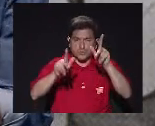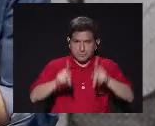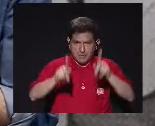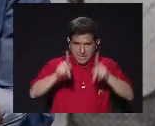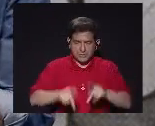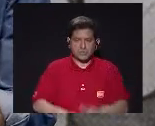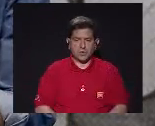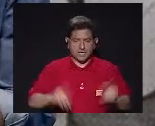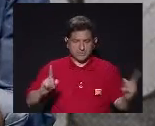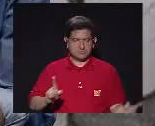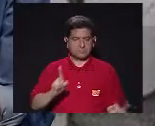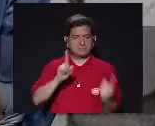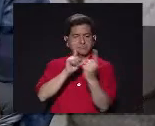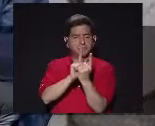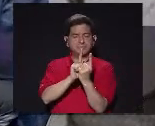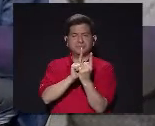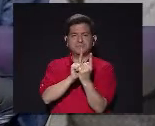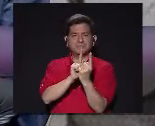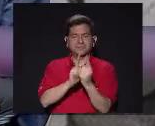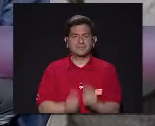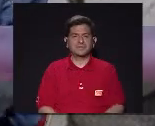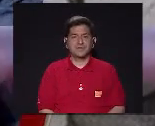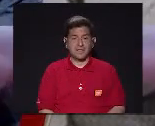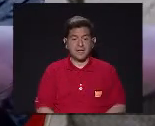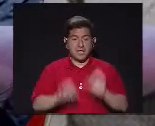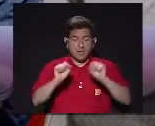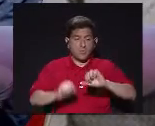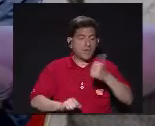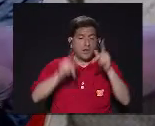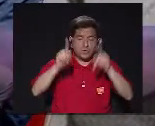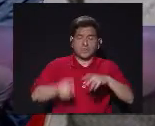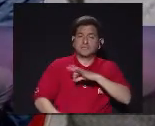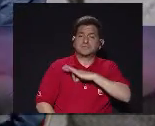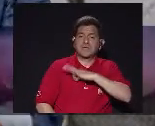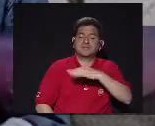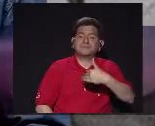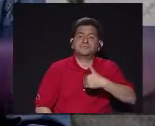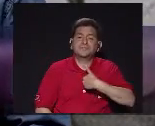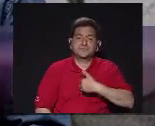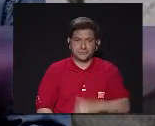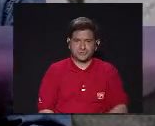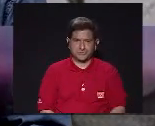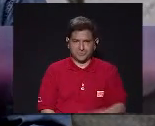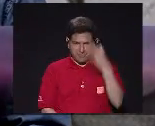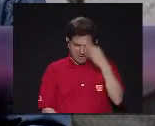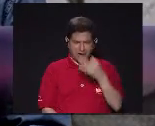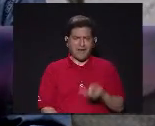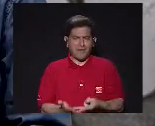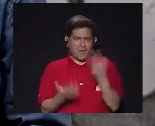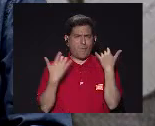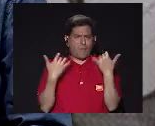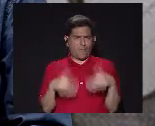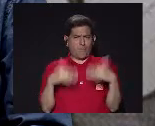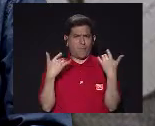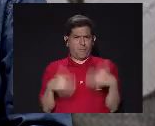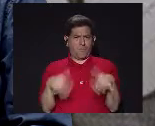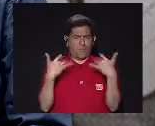seres humanos Puedan encontrarse Para algo Que llegue A terceros Me parece que es muy valioso